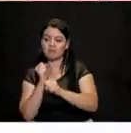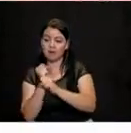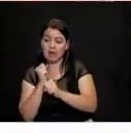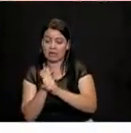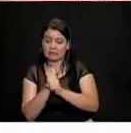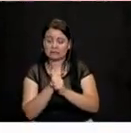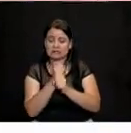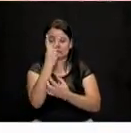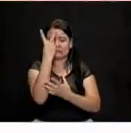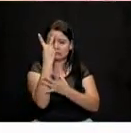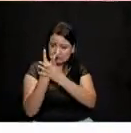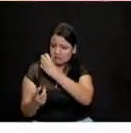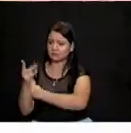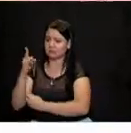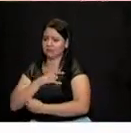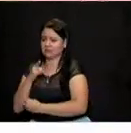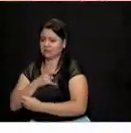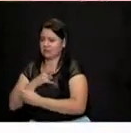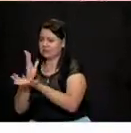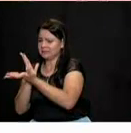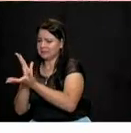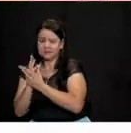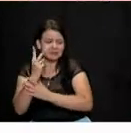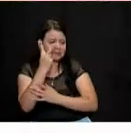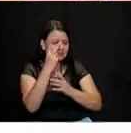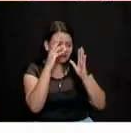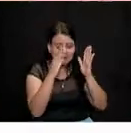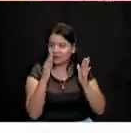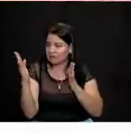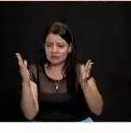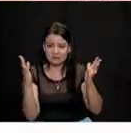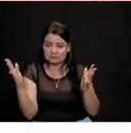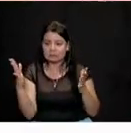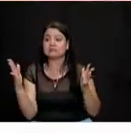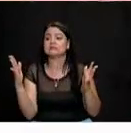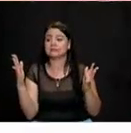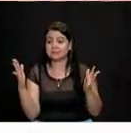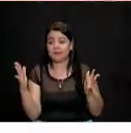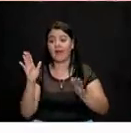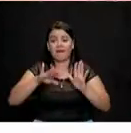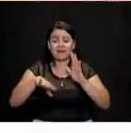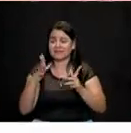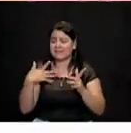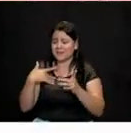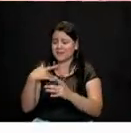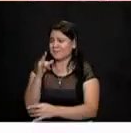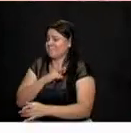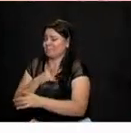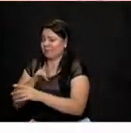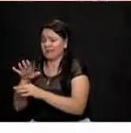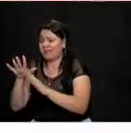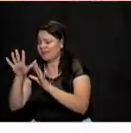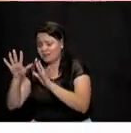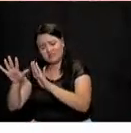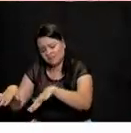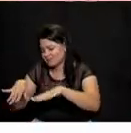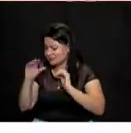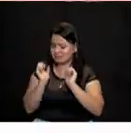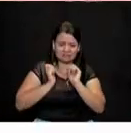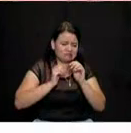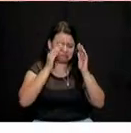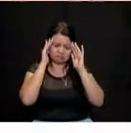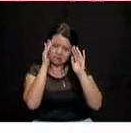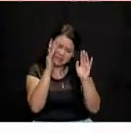a la universidad o a la institución universitaria educativa. Y muchos ni pueden estudiar porque tienen que dedicarse a velar por